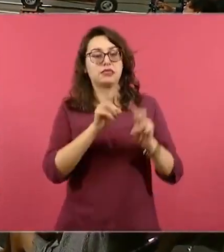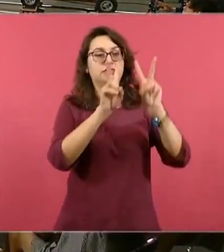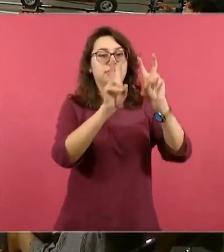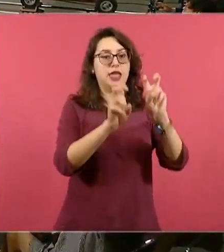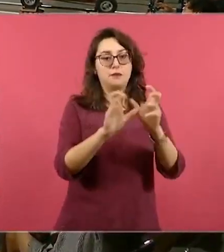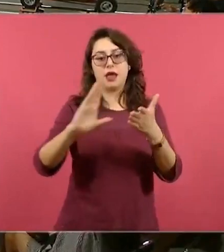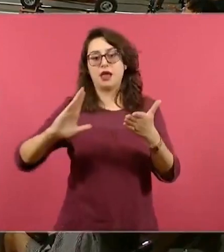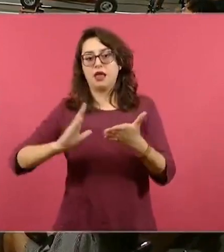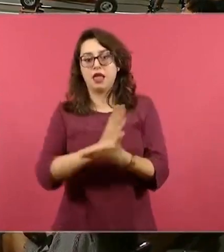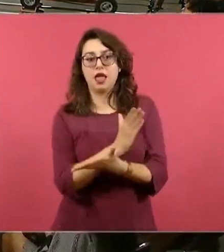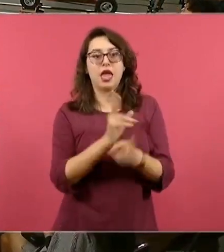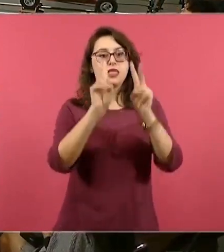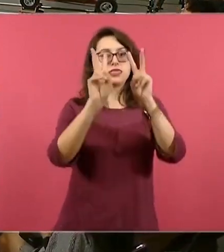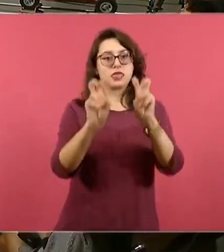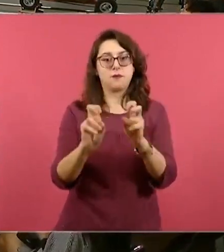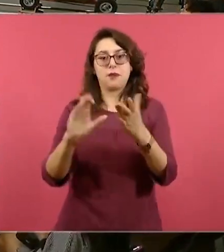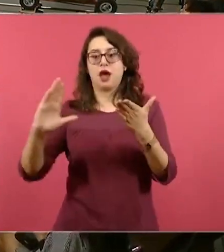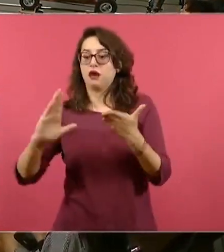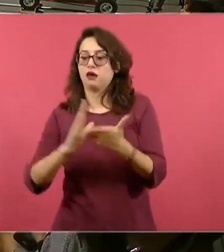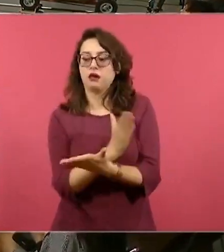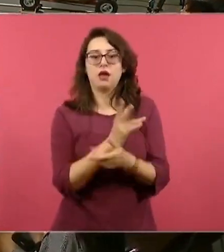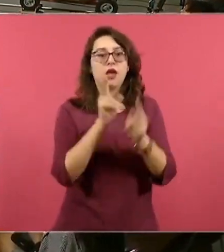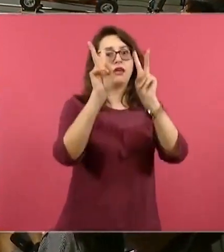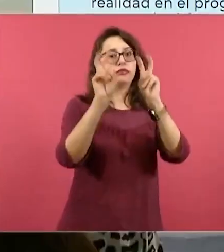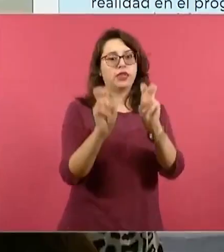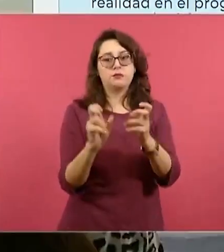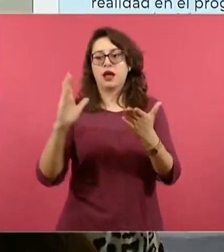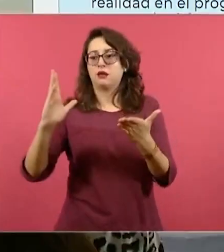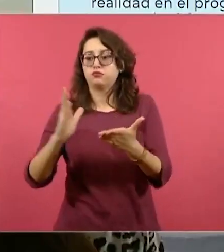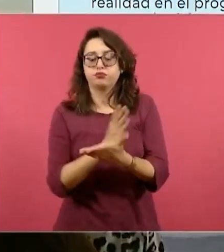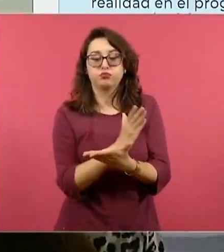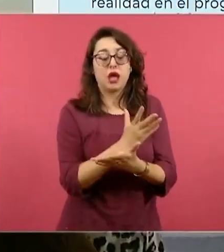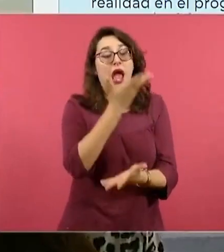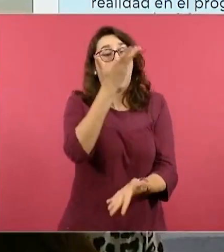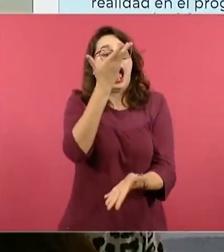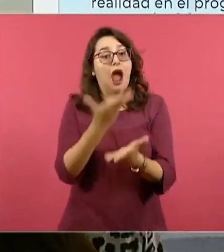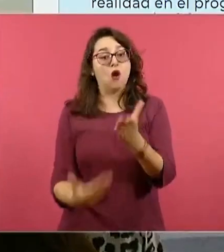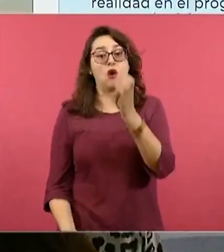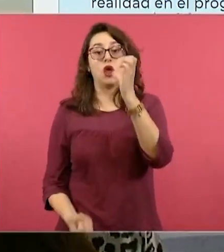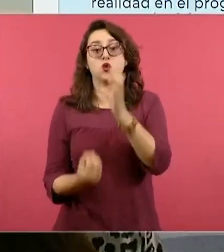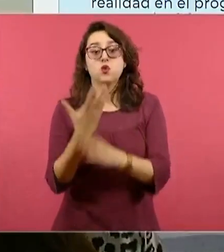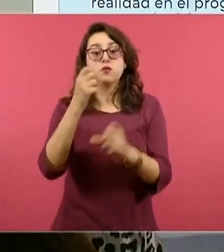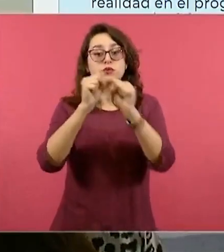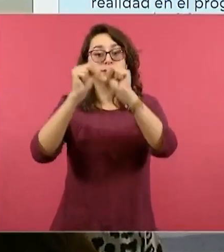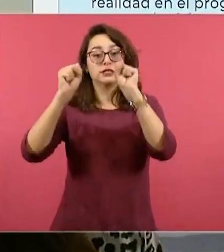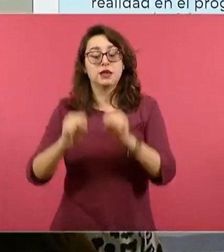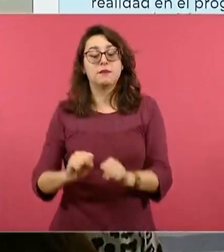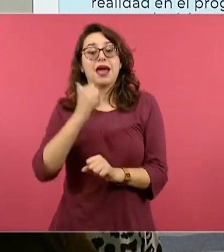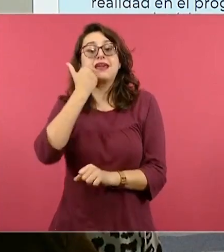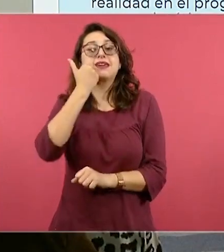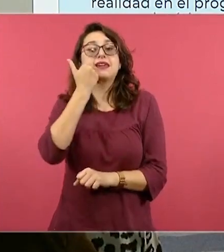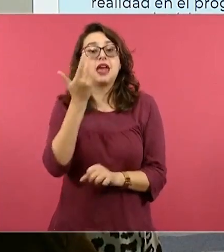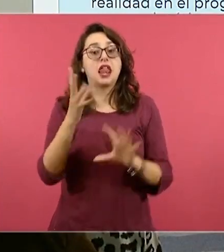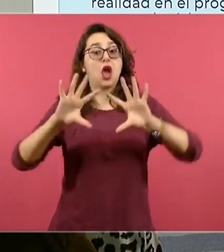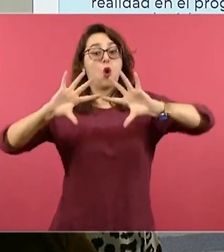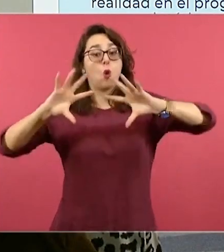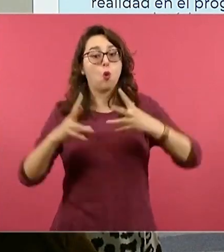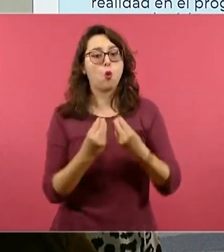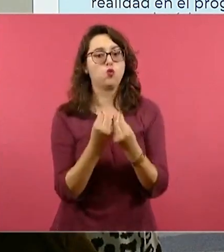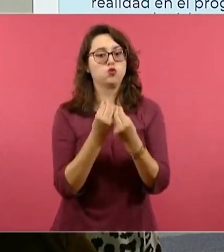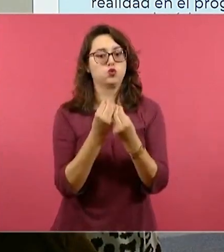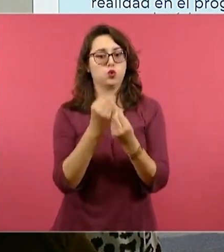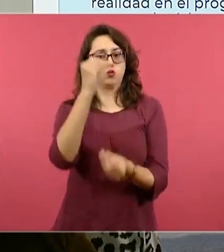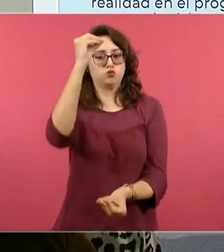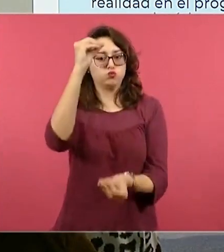Mexicana busca relacionar esas disciplinas científicas. De aquí entonces, que hablemos de una